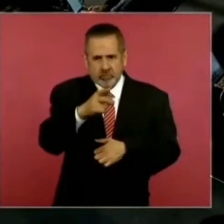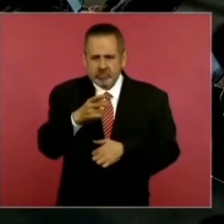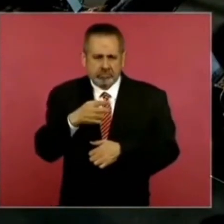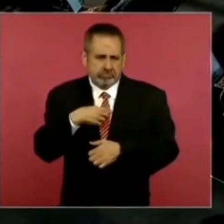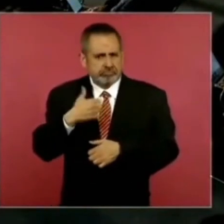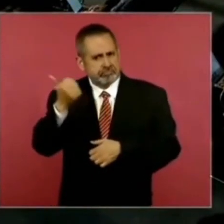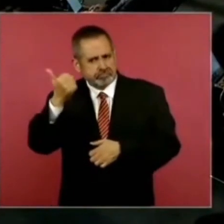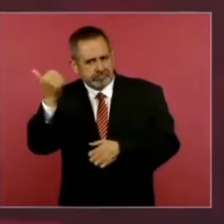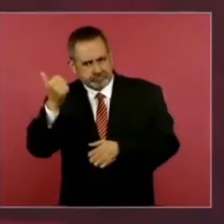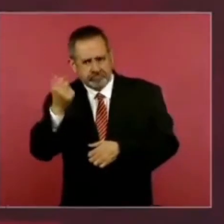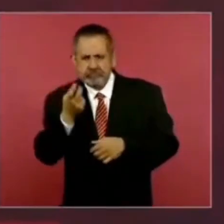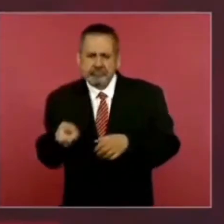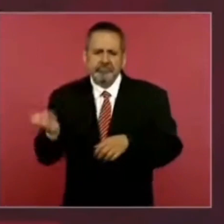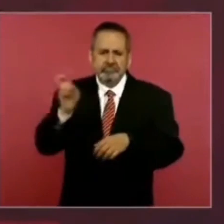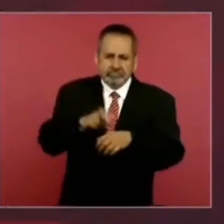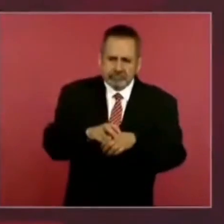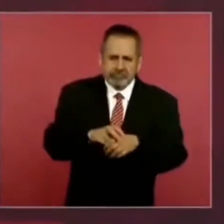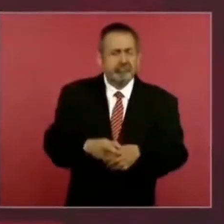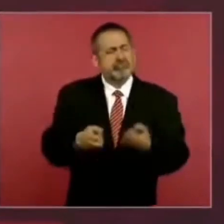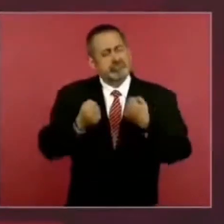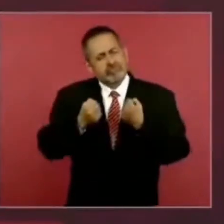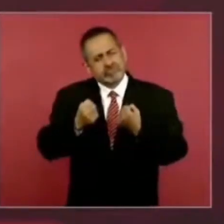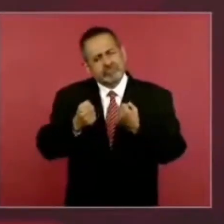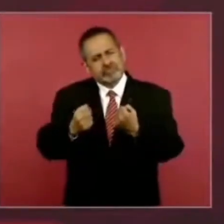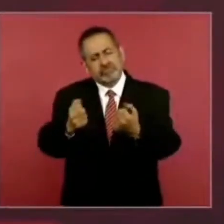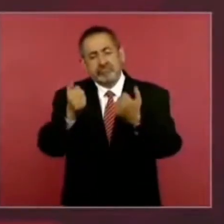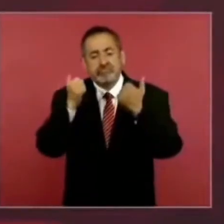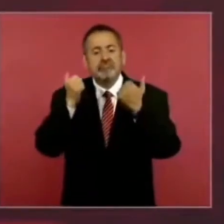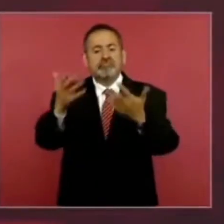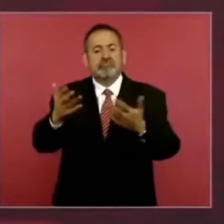aventón y ahí seguimos hasta que llegamos a Acapulco.